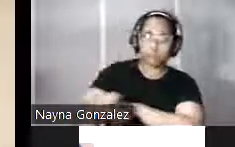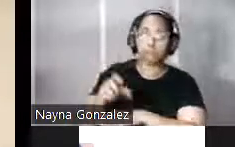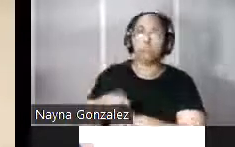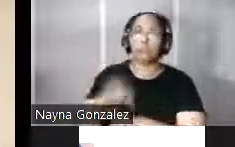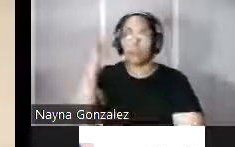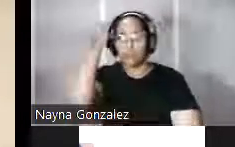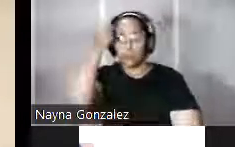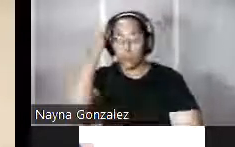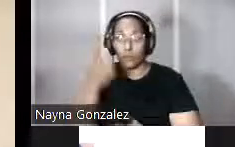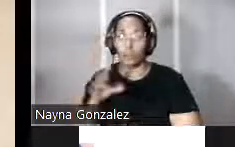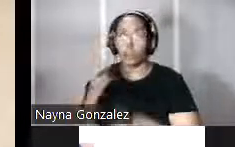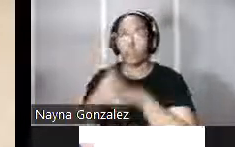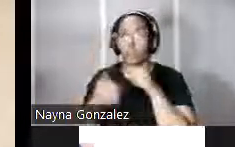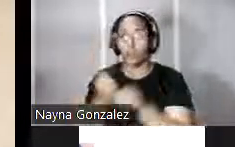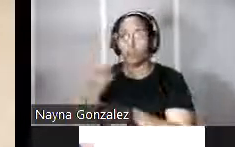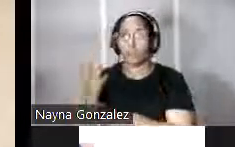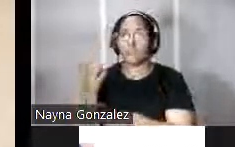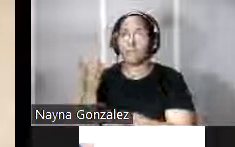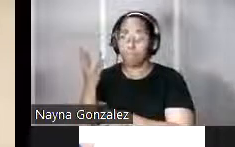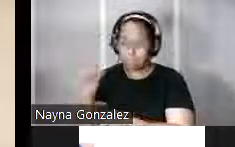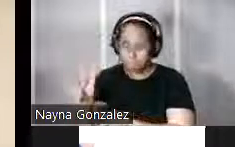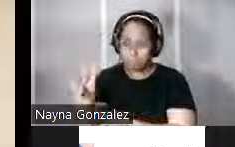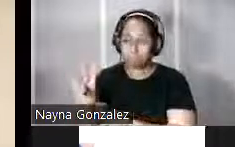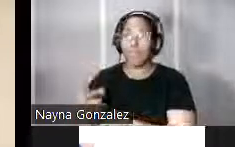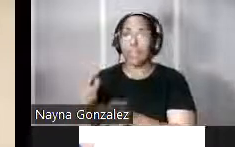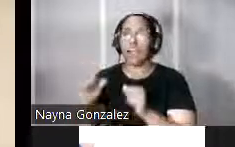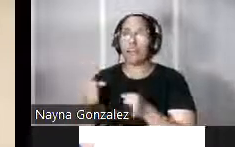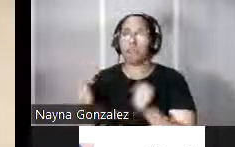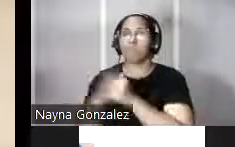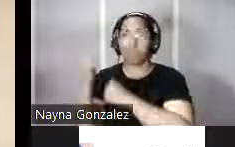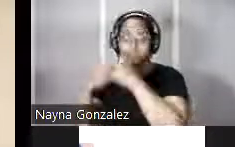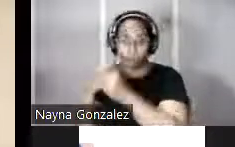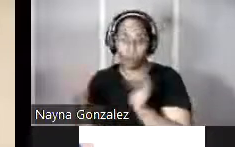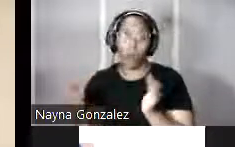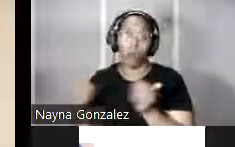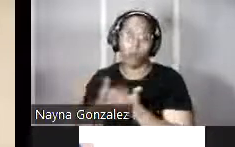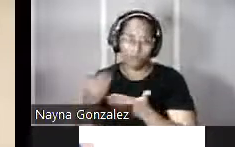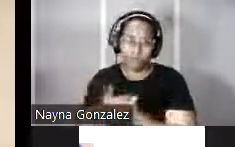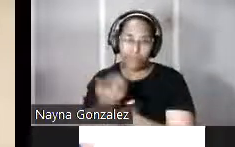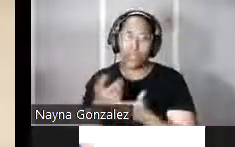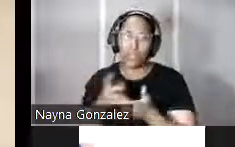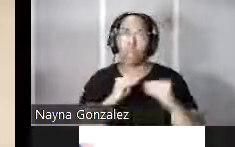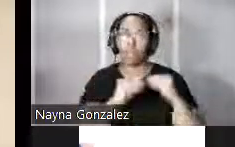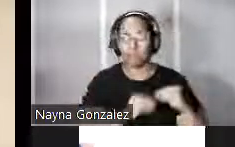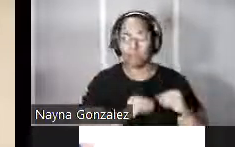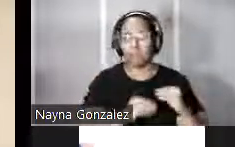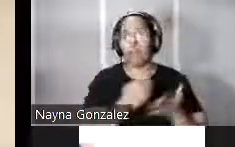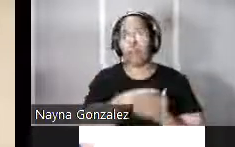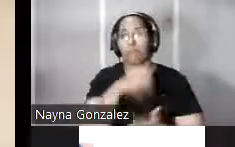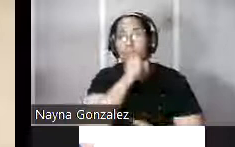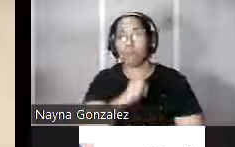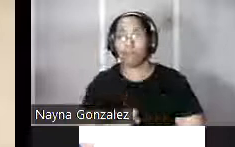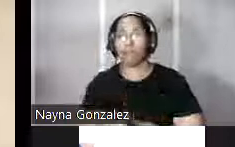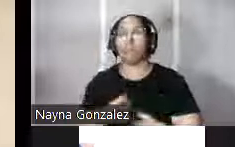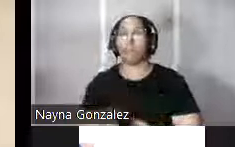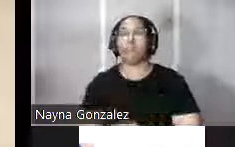gobernadores del siglo XVII a construir nuevas obras defensivas y a reparar las existentes como consecuencia del estado ruinoso en el